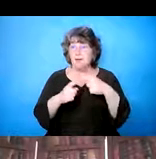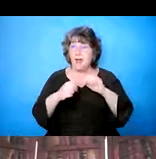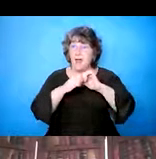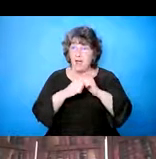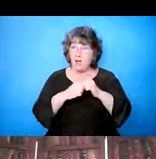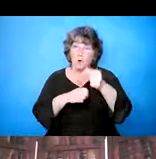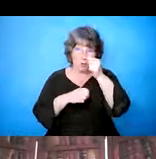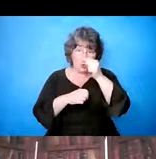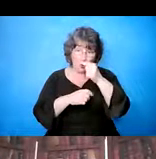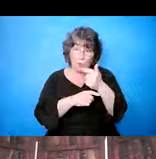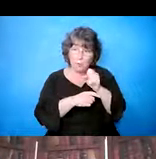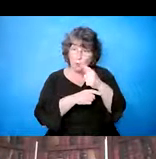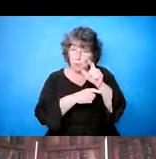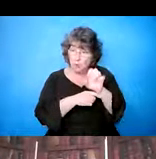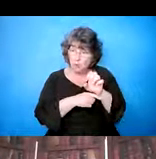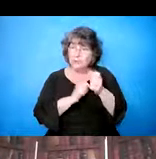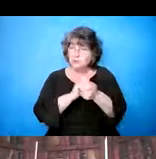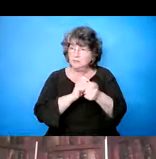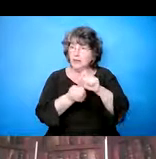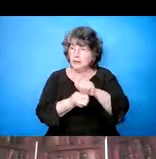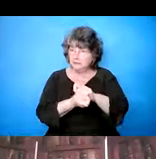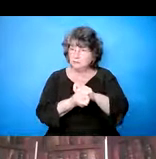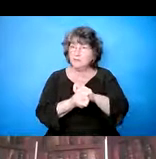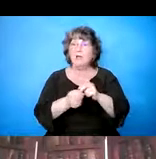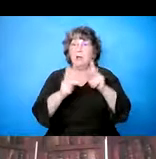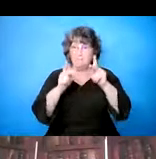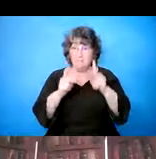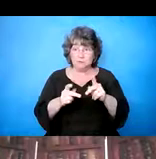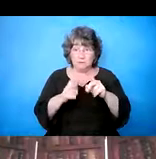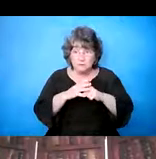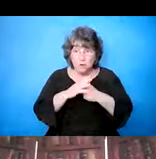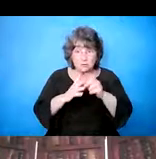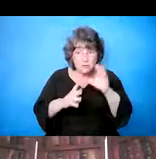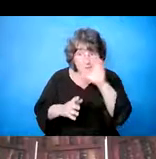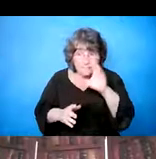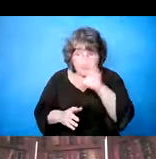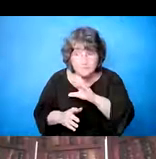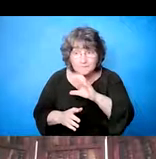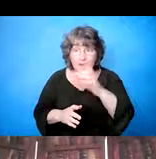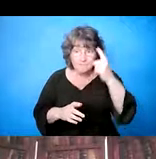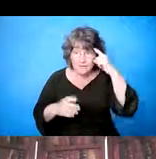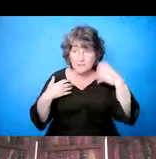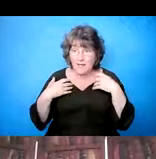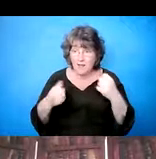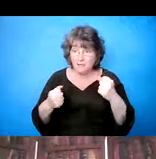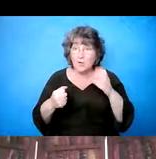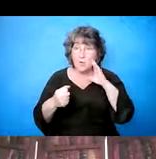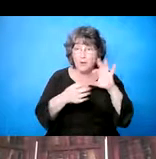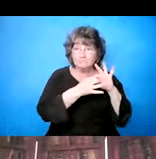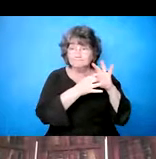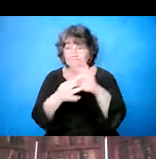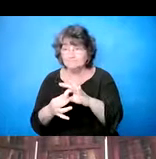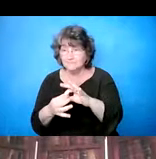diferentes cosas de salud mental que los guían a recursos, a técnicas, y otros,